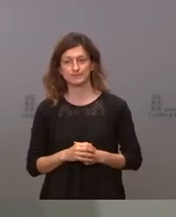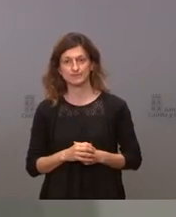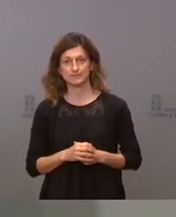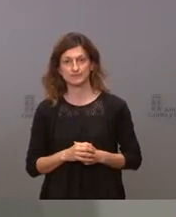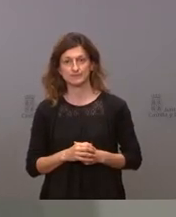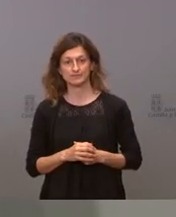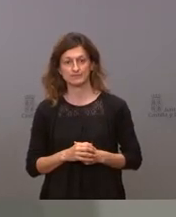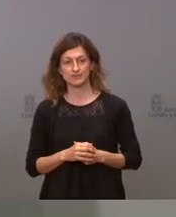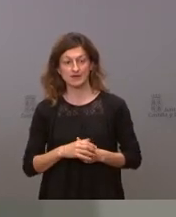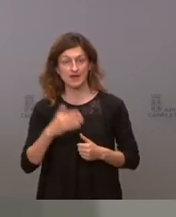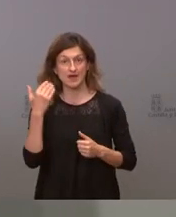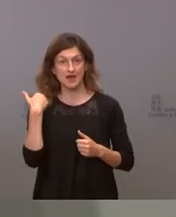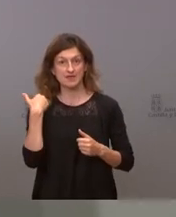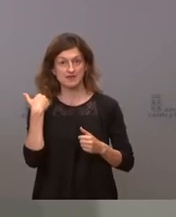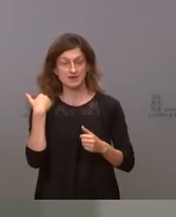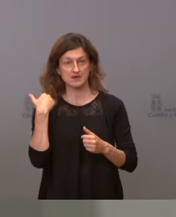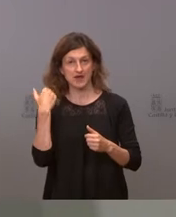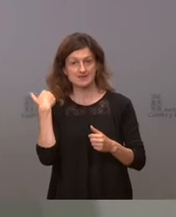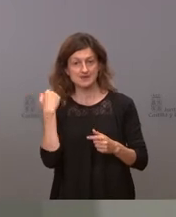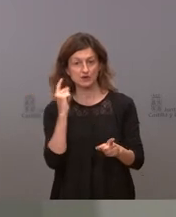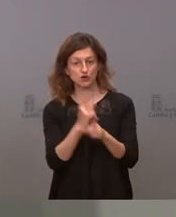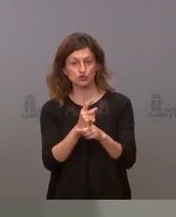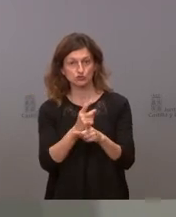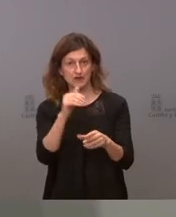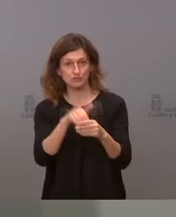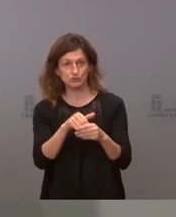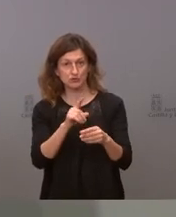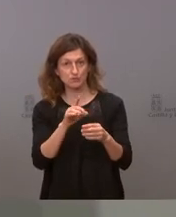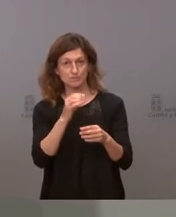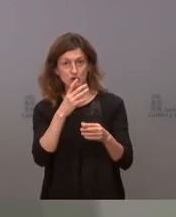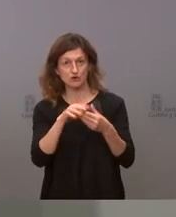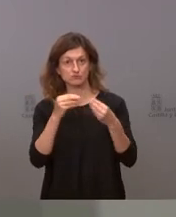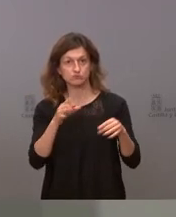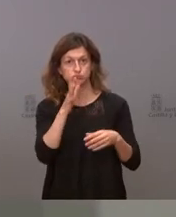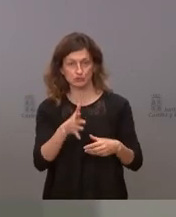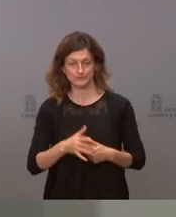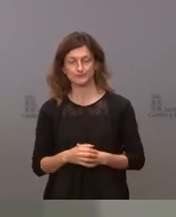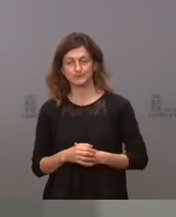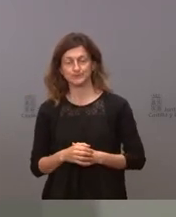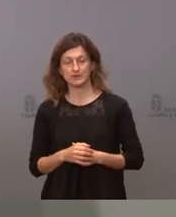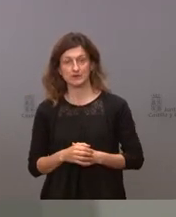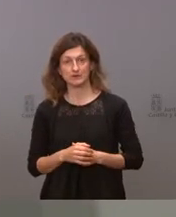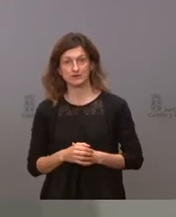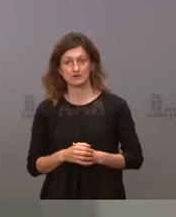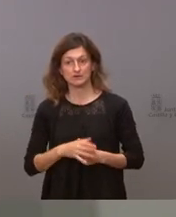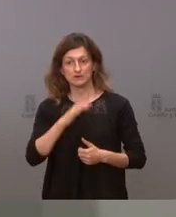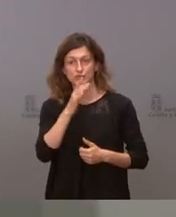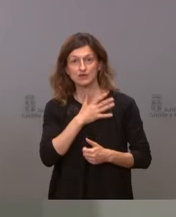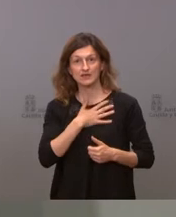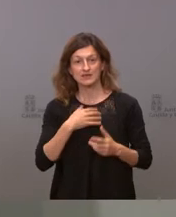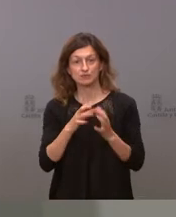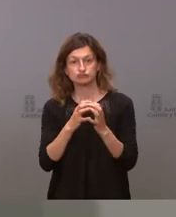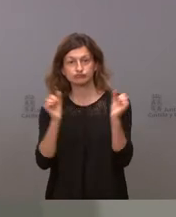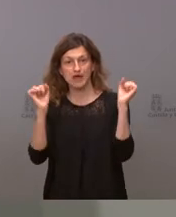¿Por qué votamos en contra? ¿Por qué no votamos en contra y por qué nos abstuvimos? Porque precisamente queríamos buscar el consenso